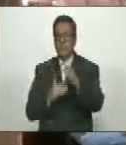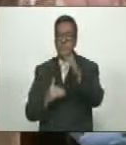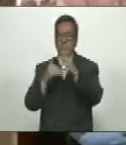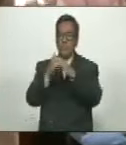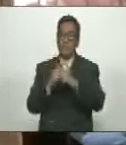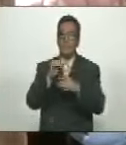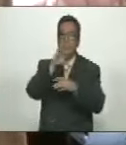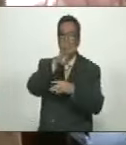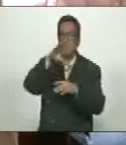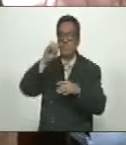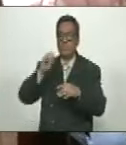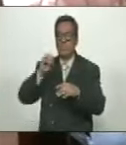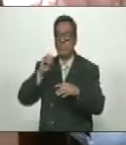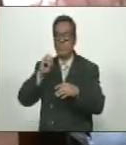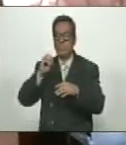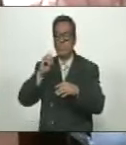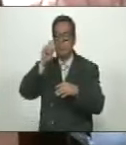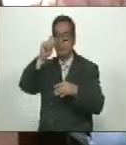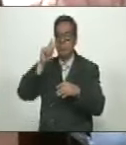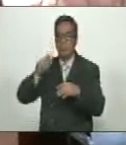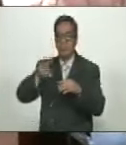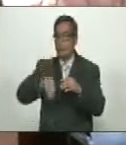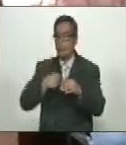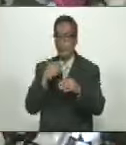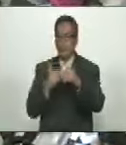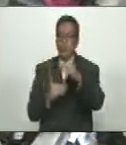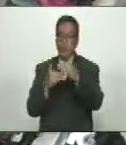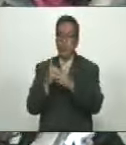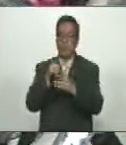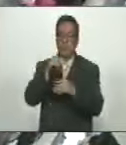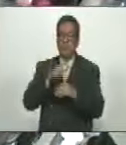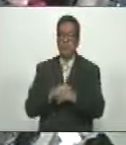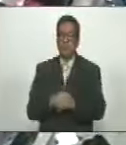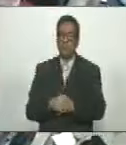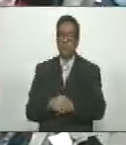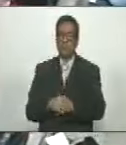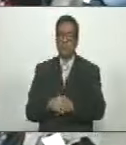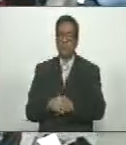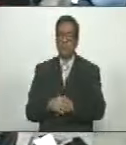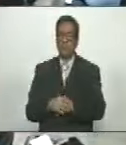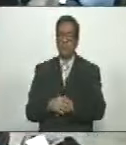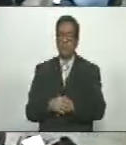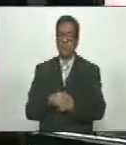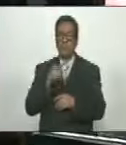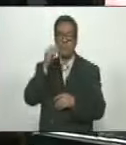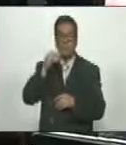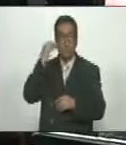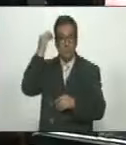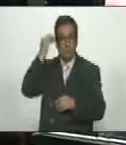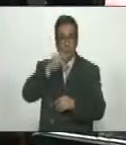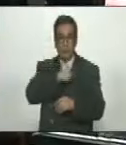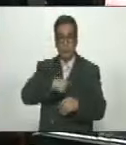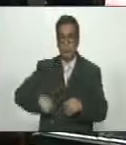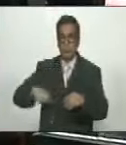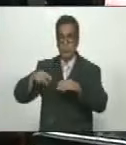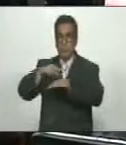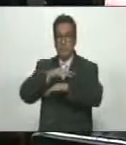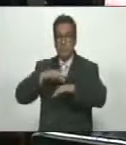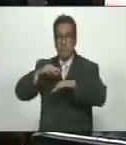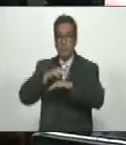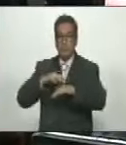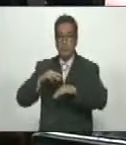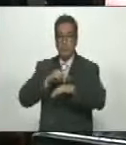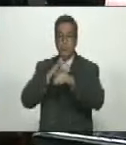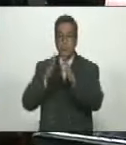el 40% no puede pasar en consecuencia presidente el ministerio el